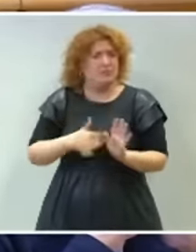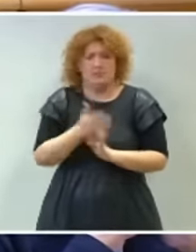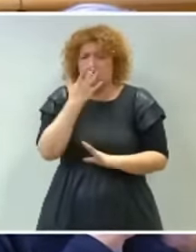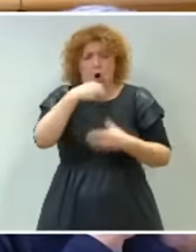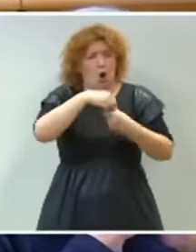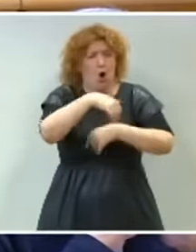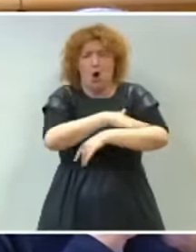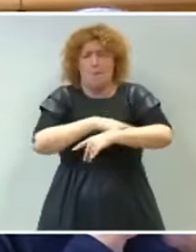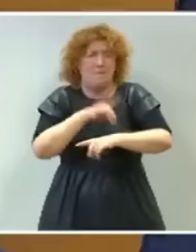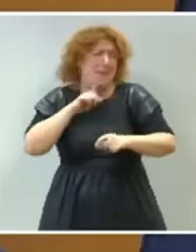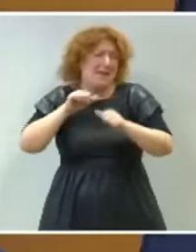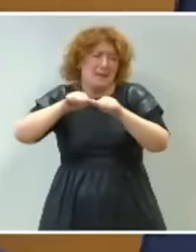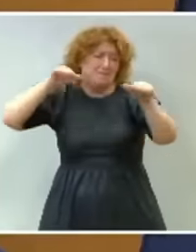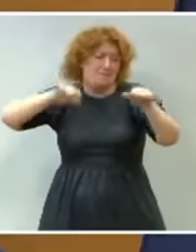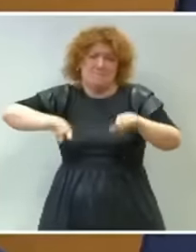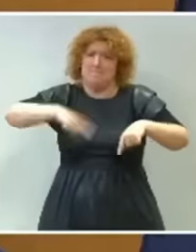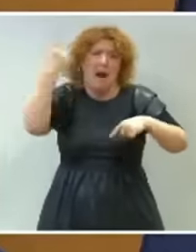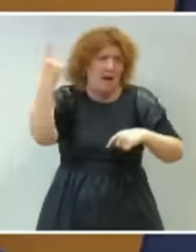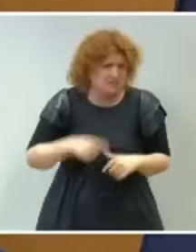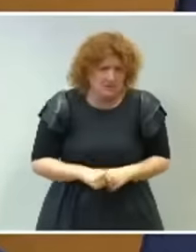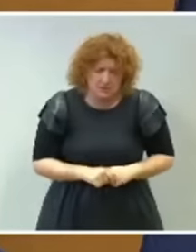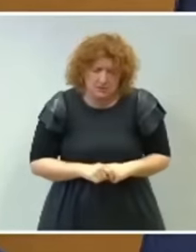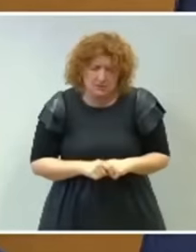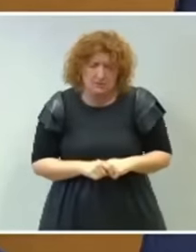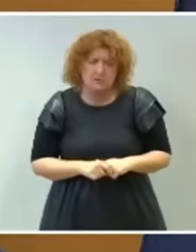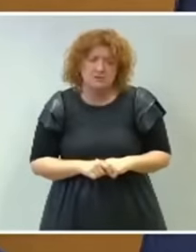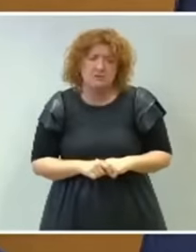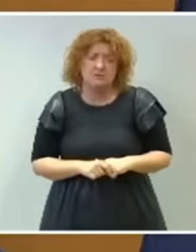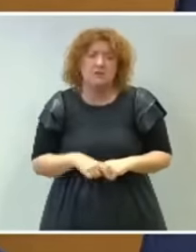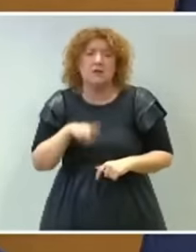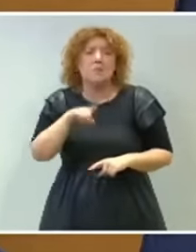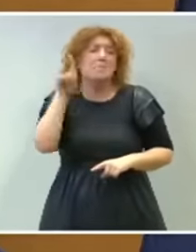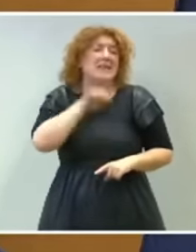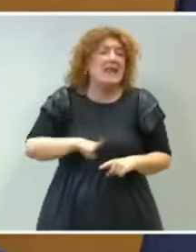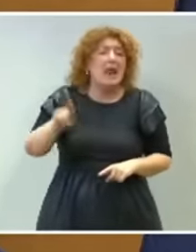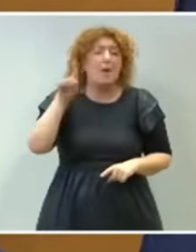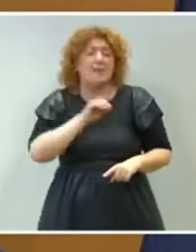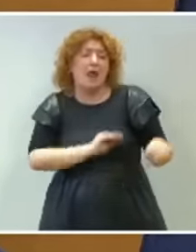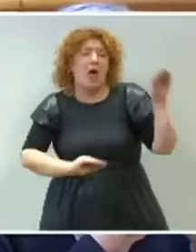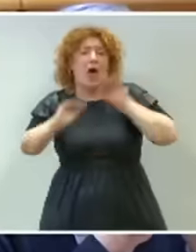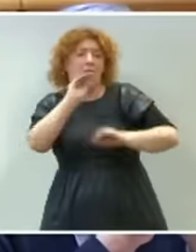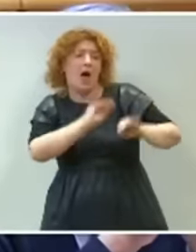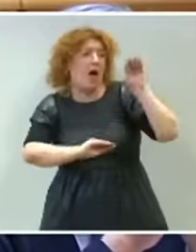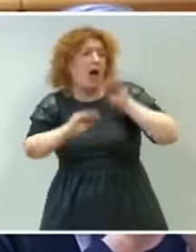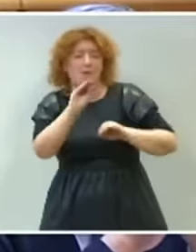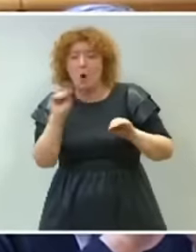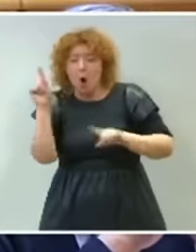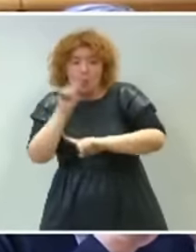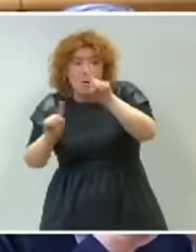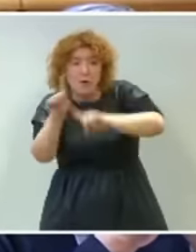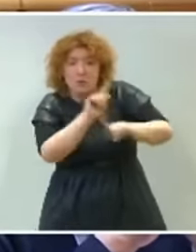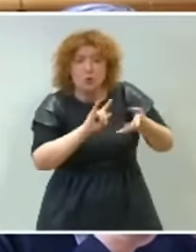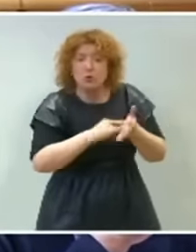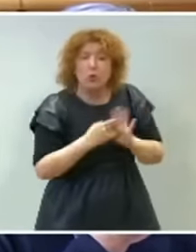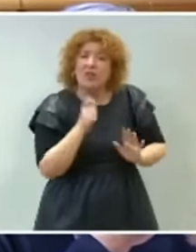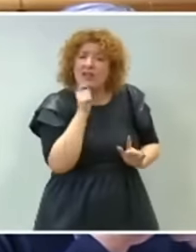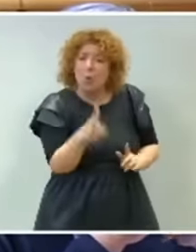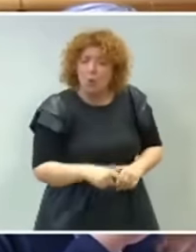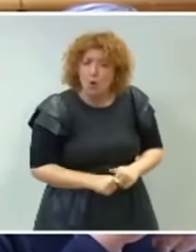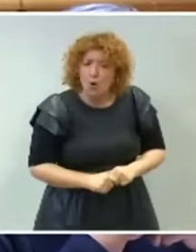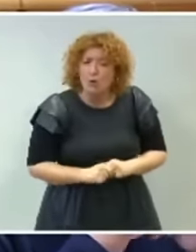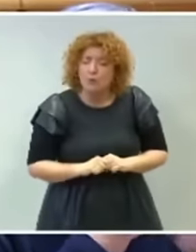mentiroso de la historia. Y entre mentira y mentira, ustedes son incapaces de arreglar un solo problema de los españoles.